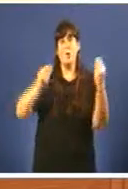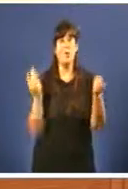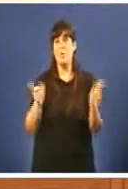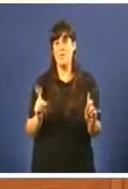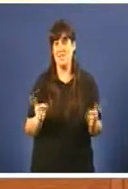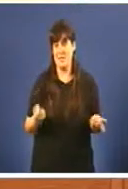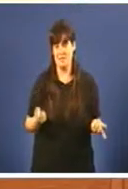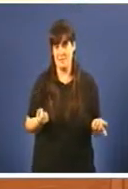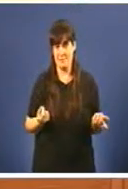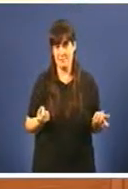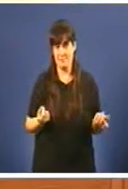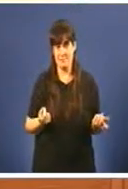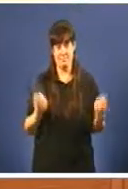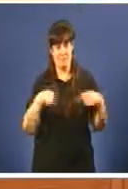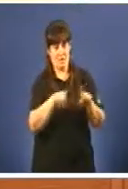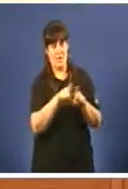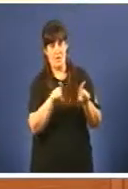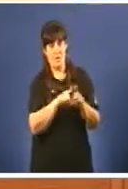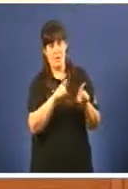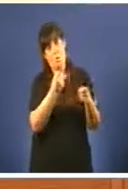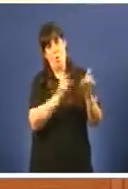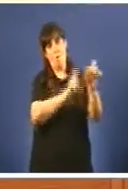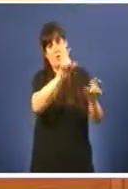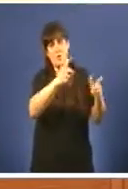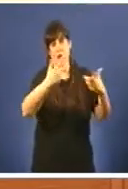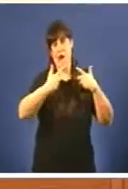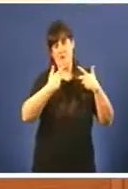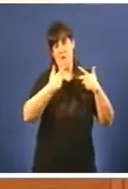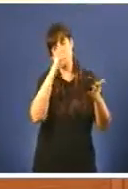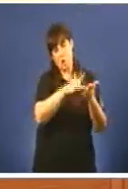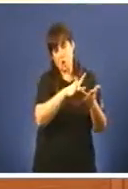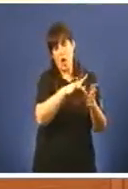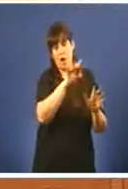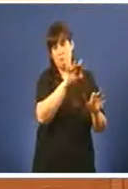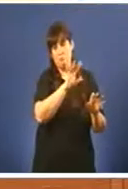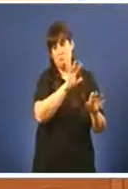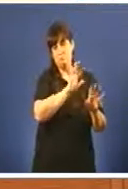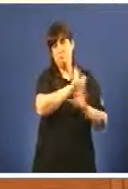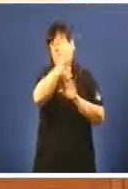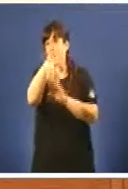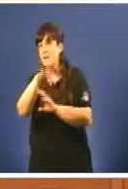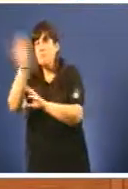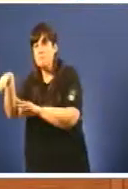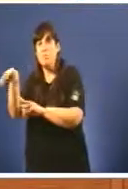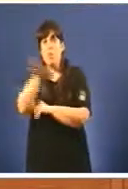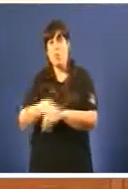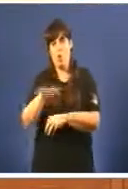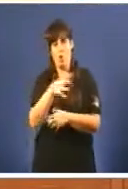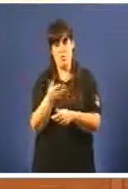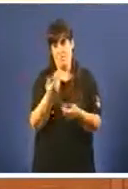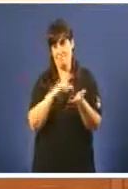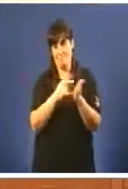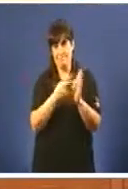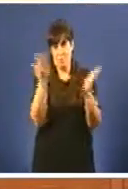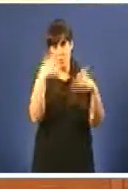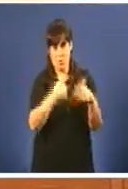como este tema do realisodos afectados e a modificación puntual que digo estede aparte da cumprimento a unha sentenza a modificación